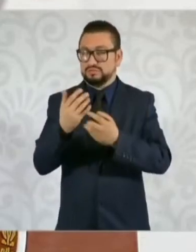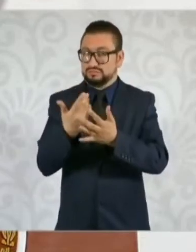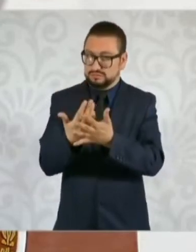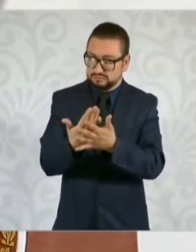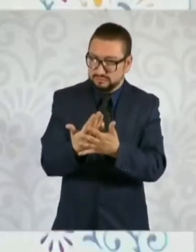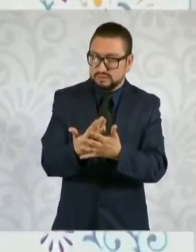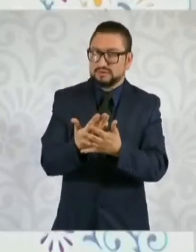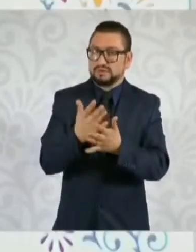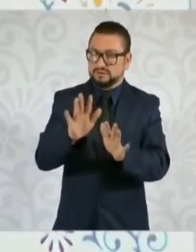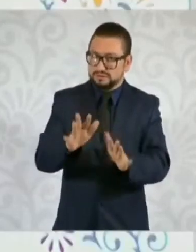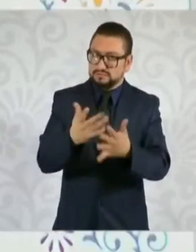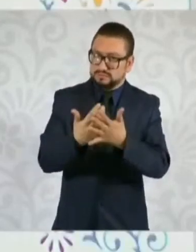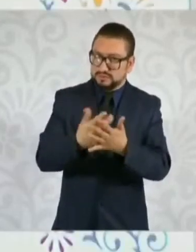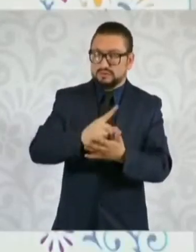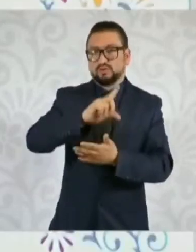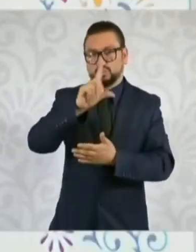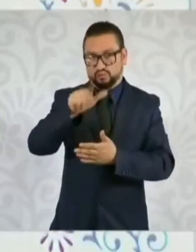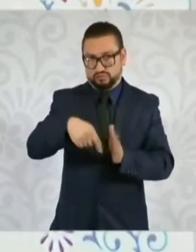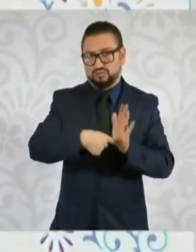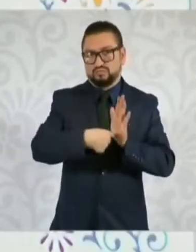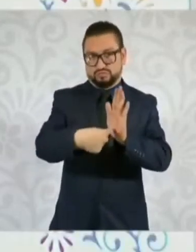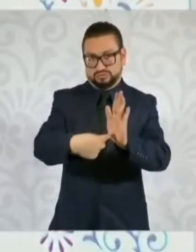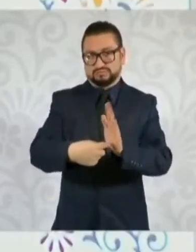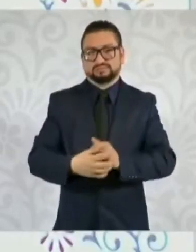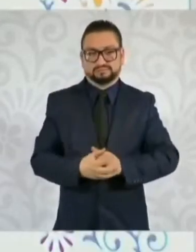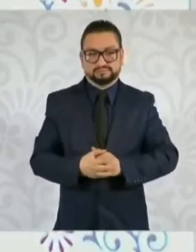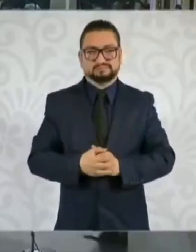ya los presentaremos aquí en la mañana. Muchas gracias, doctora.